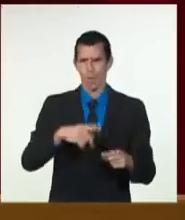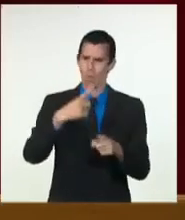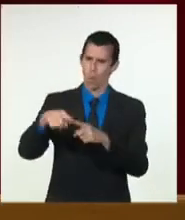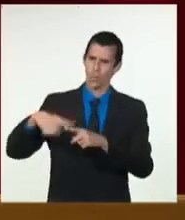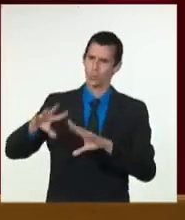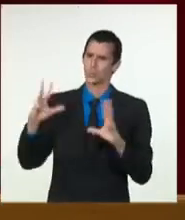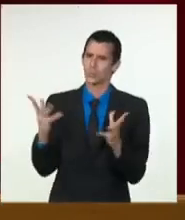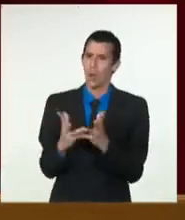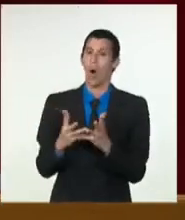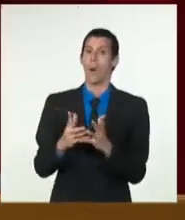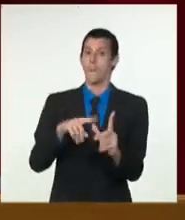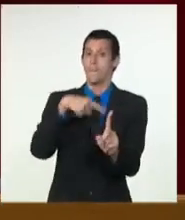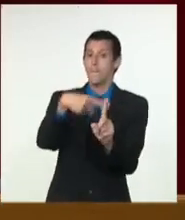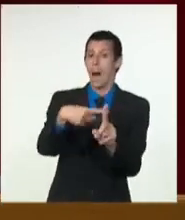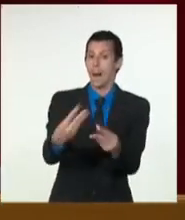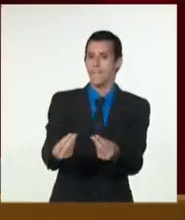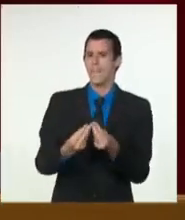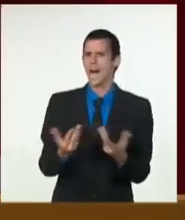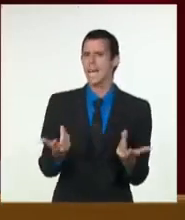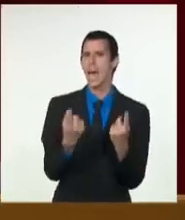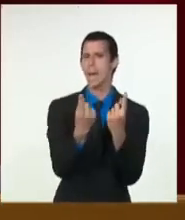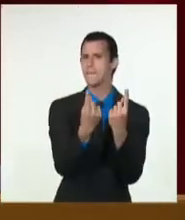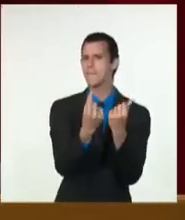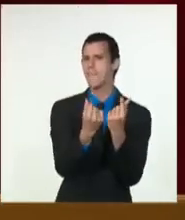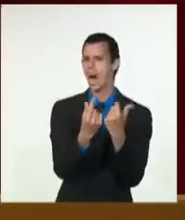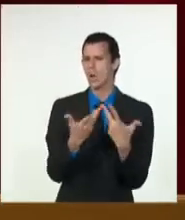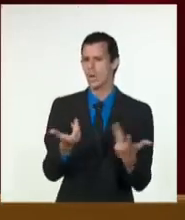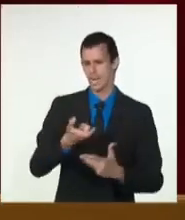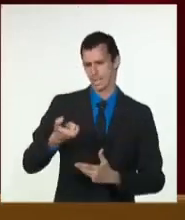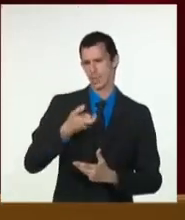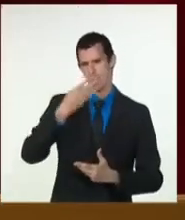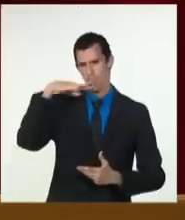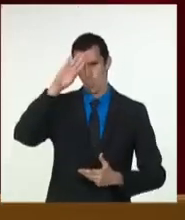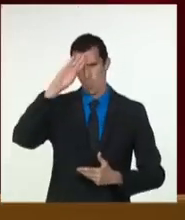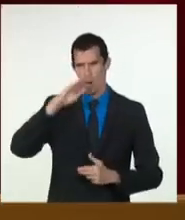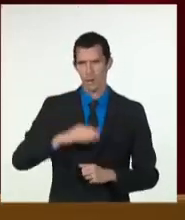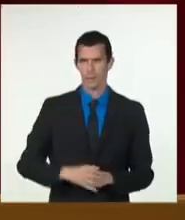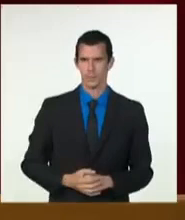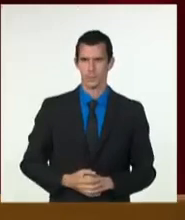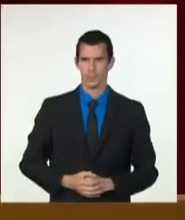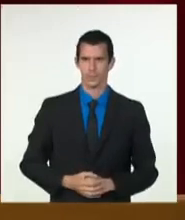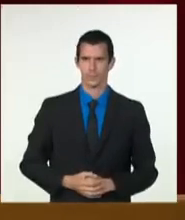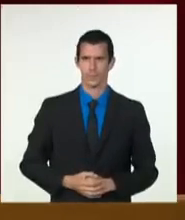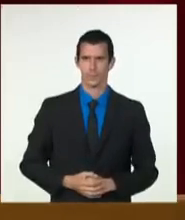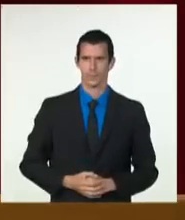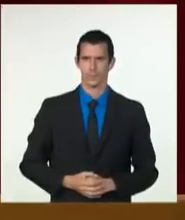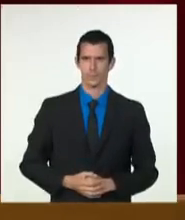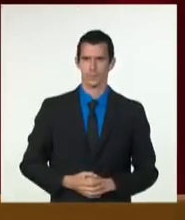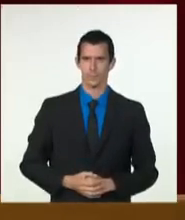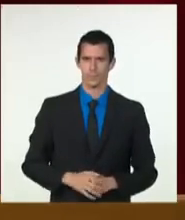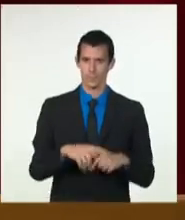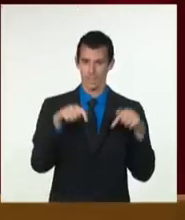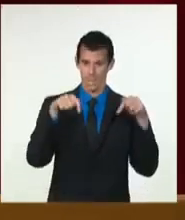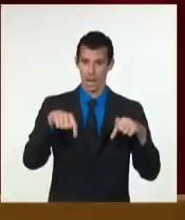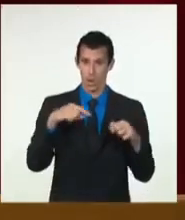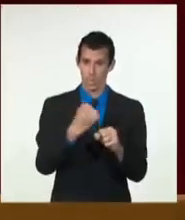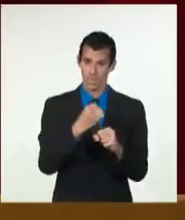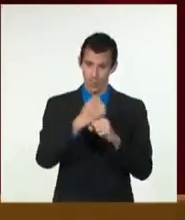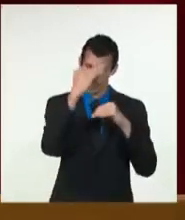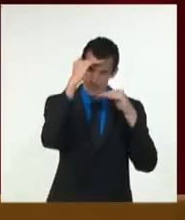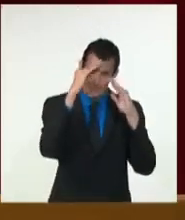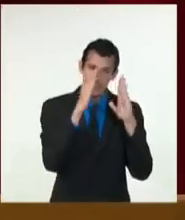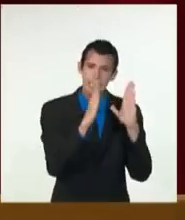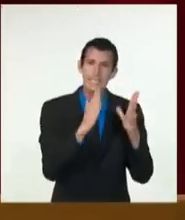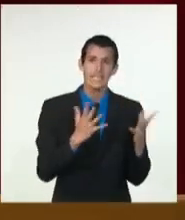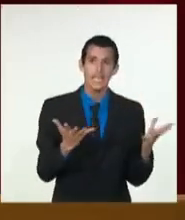Se trabaja igualmente en la actualización de las normas jurídicas para los actores económicos no